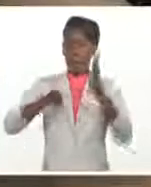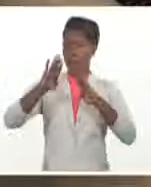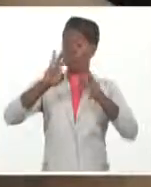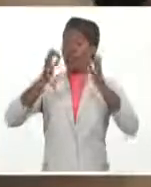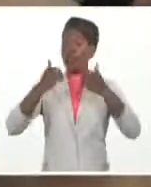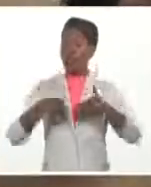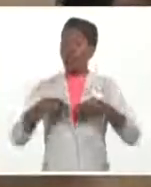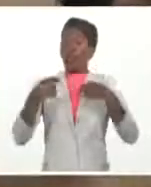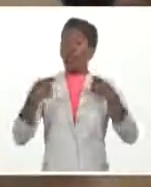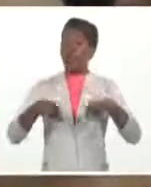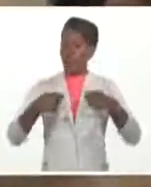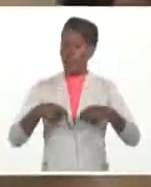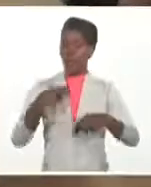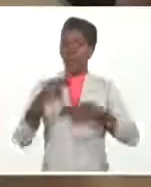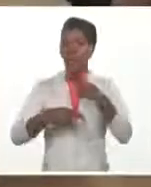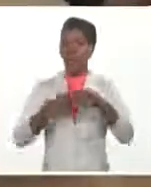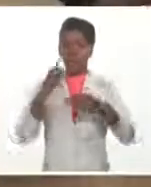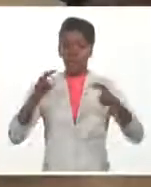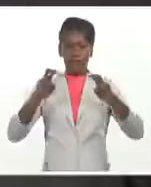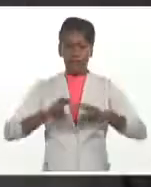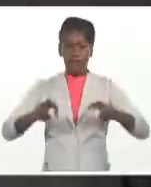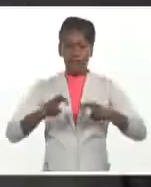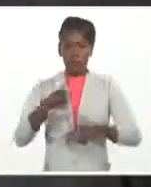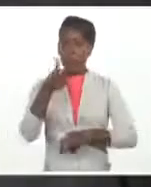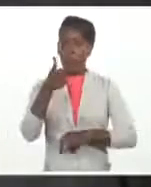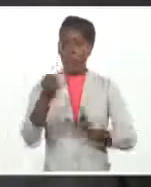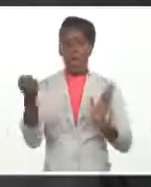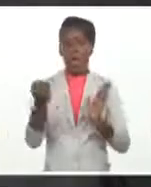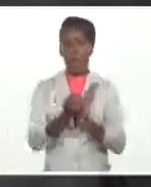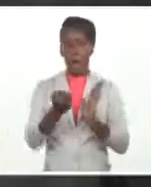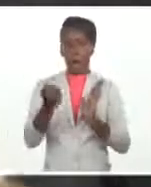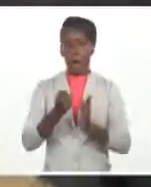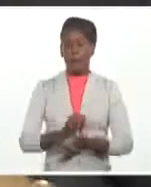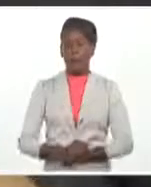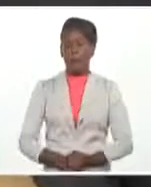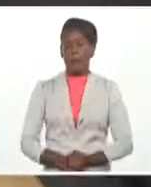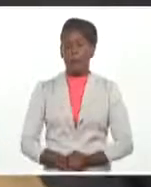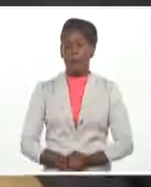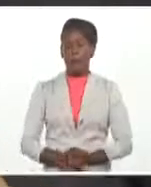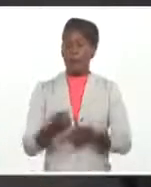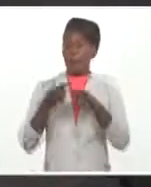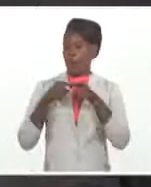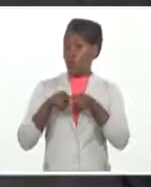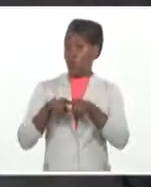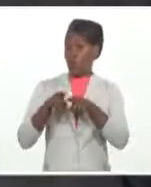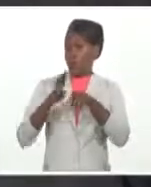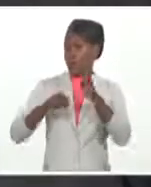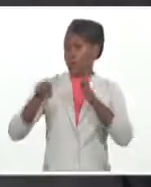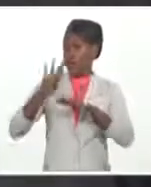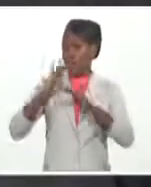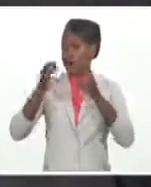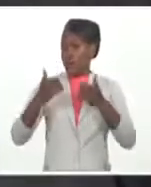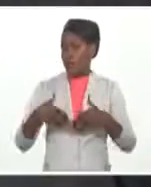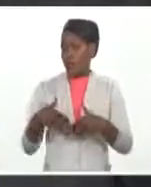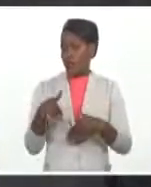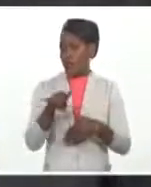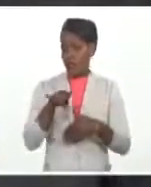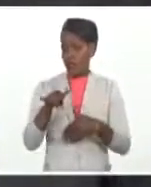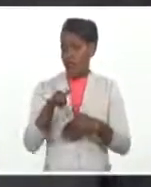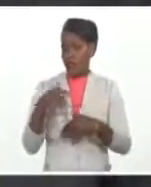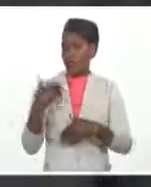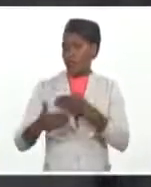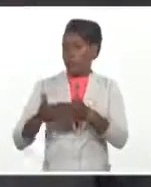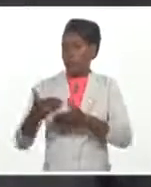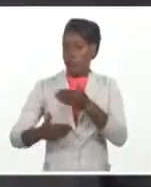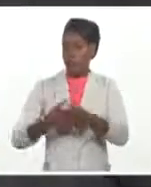quien determine sus posibles escenarios de uso. Y estamos de conjunto con el Ministerio de Salud Pública en un proceso donde